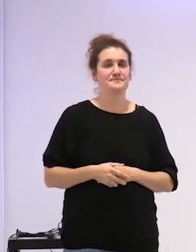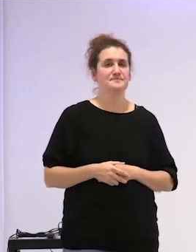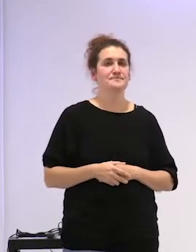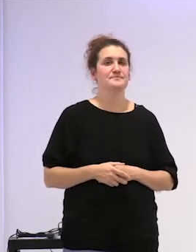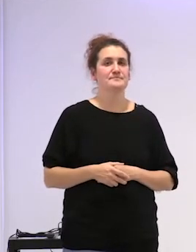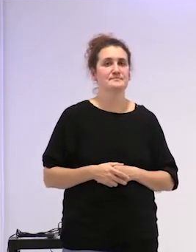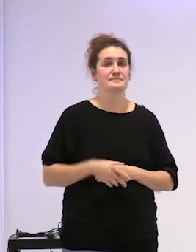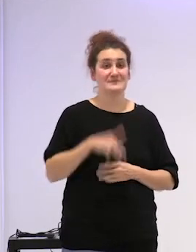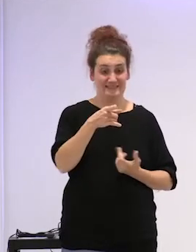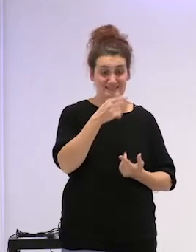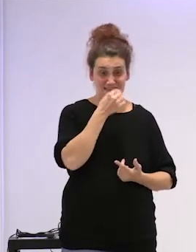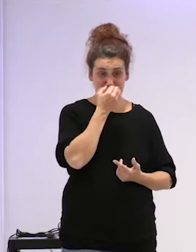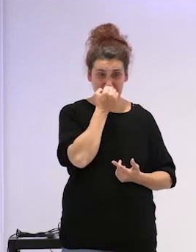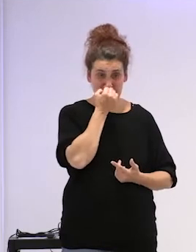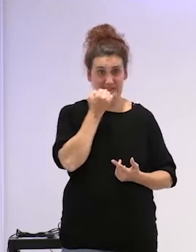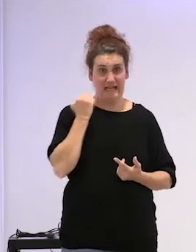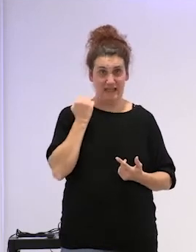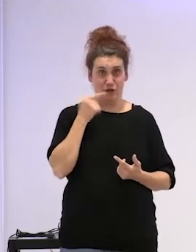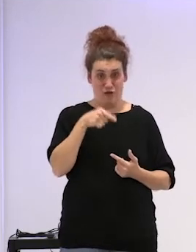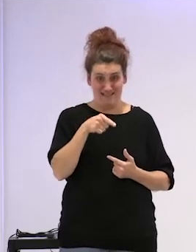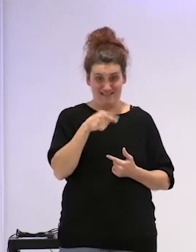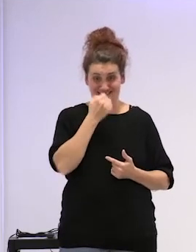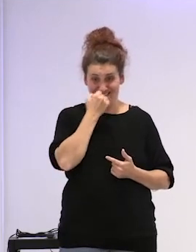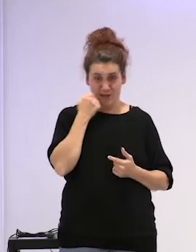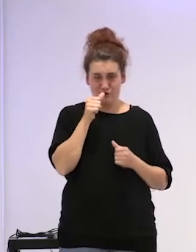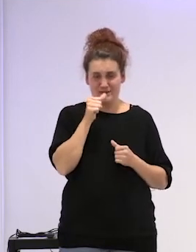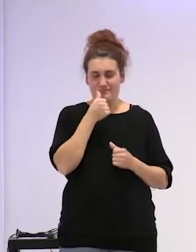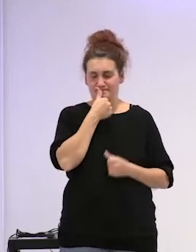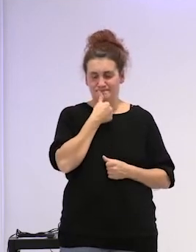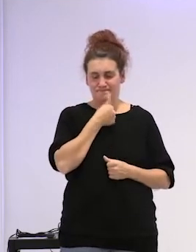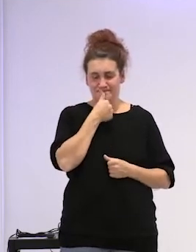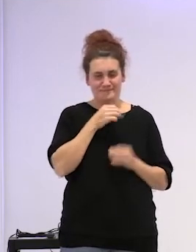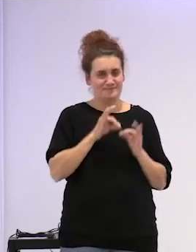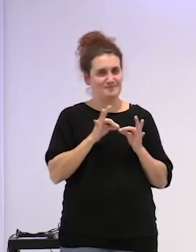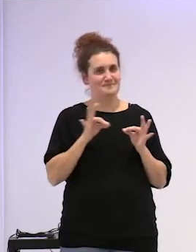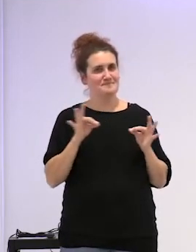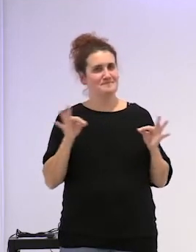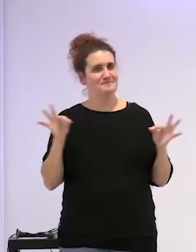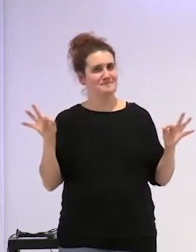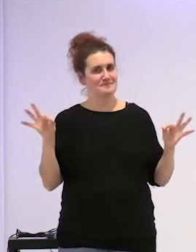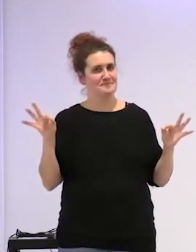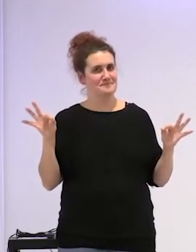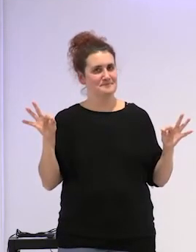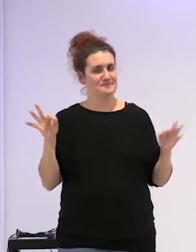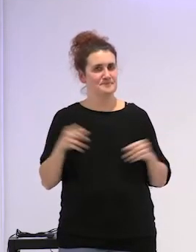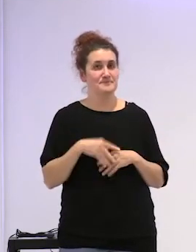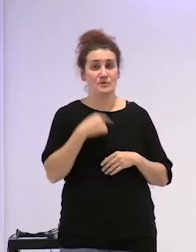y es el silencio al final lo que está aguantando todo esto y en realidad lo que vengo a decir es que